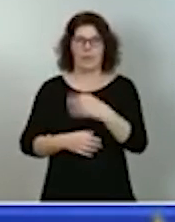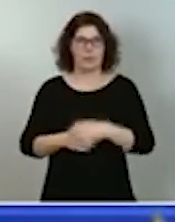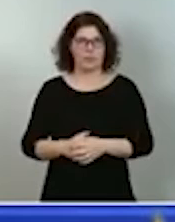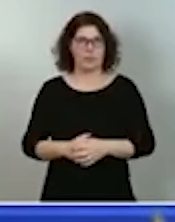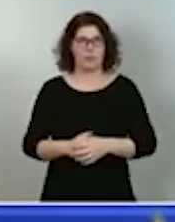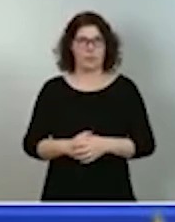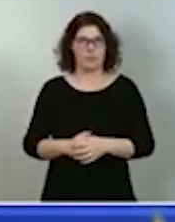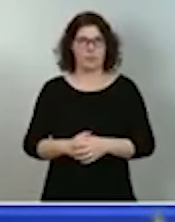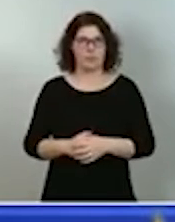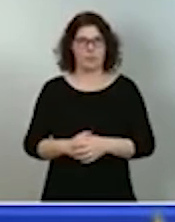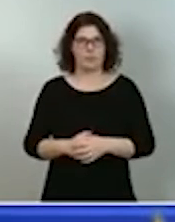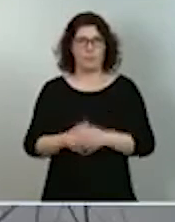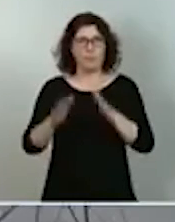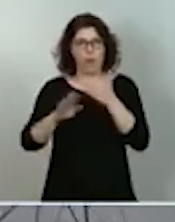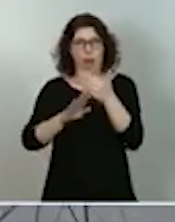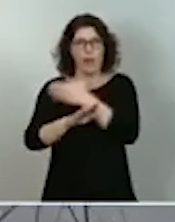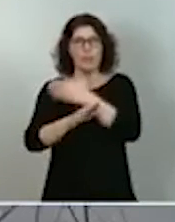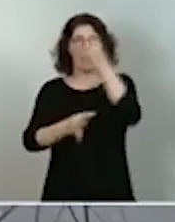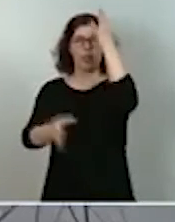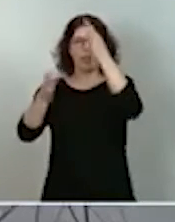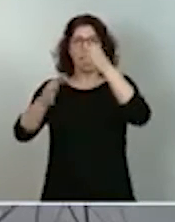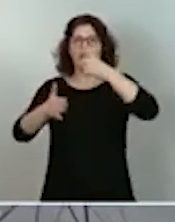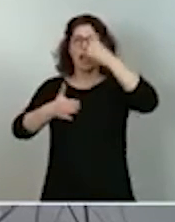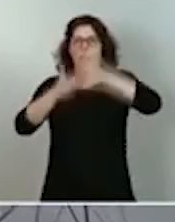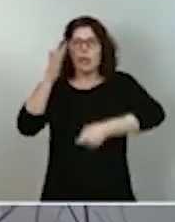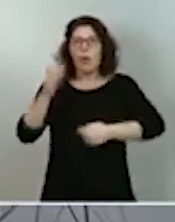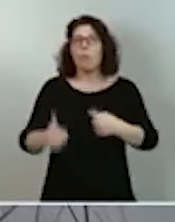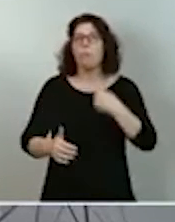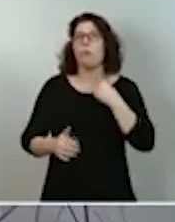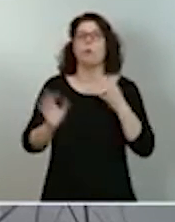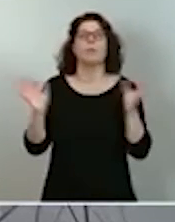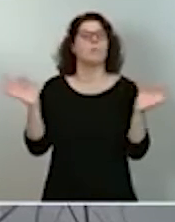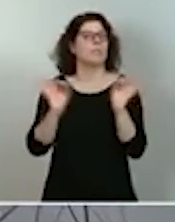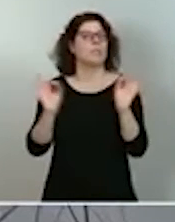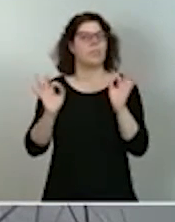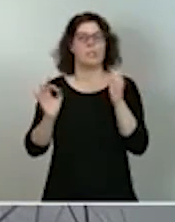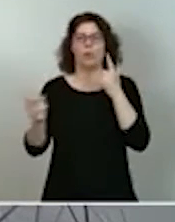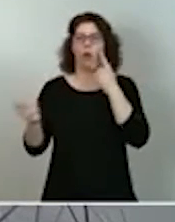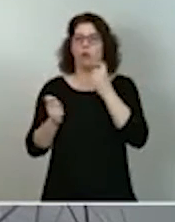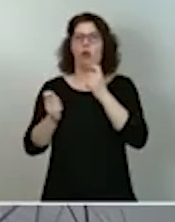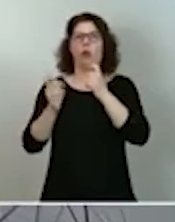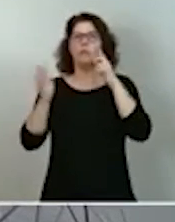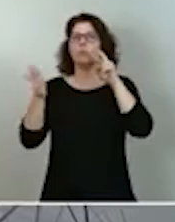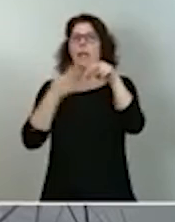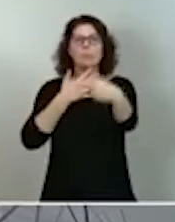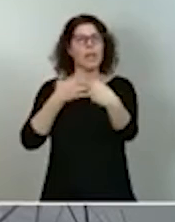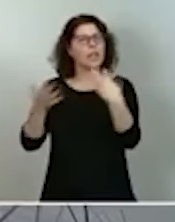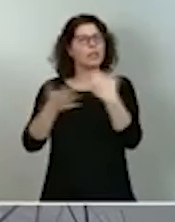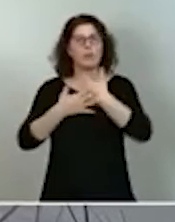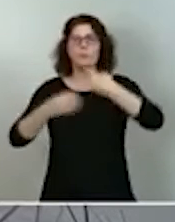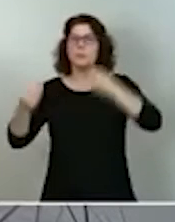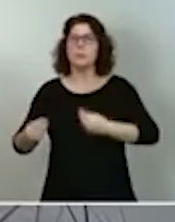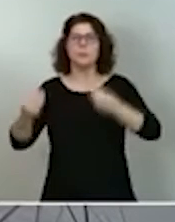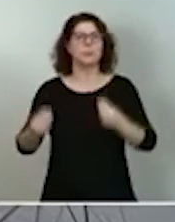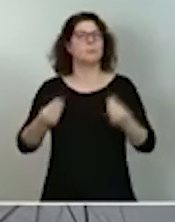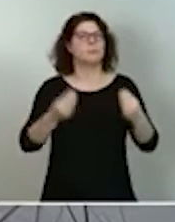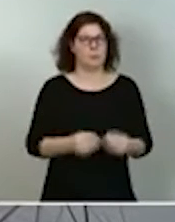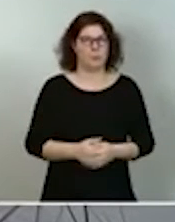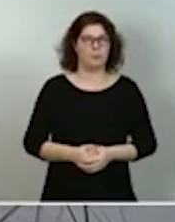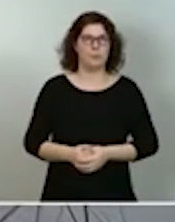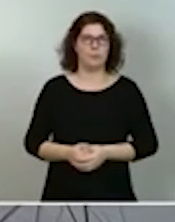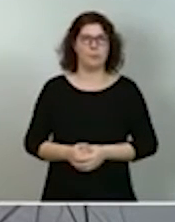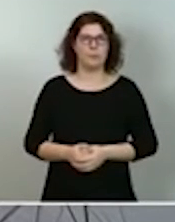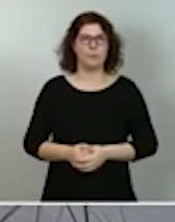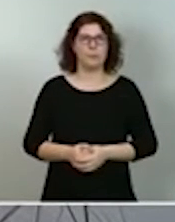en lo mismo, de rendimiento de cuenta, de control y de transparencia. Estaremos también, obviamente,